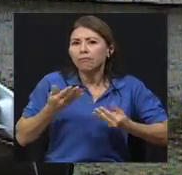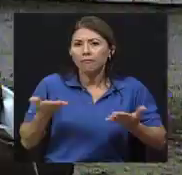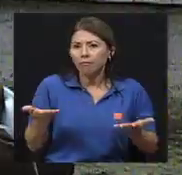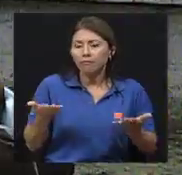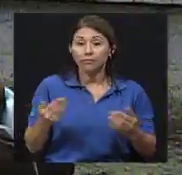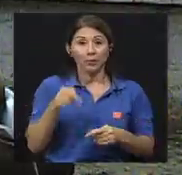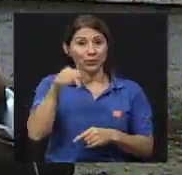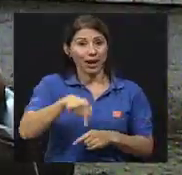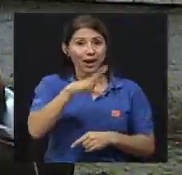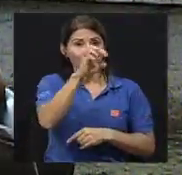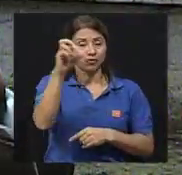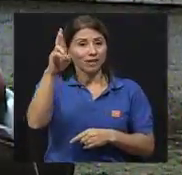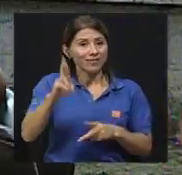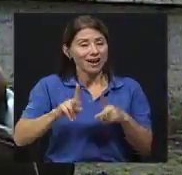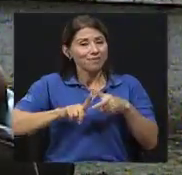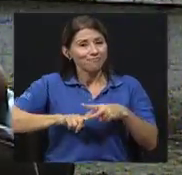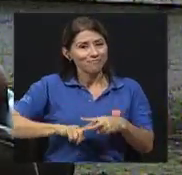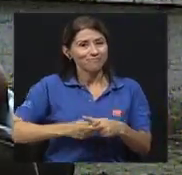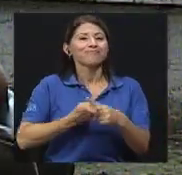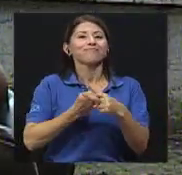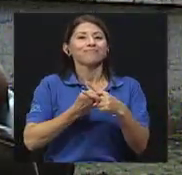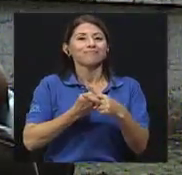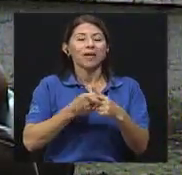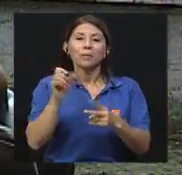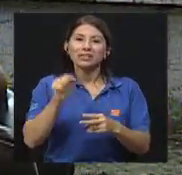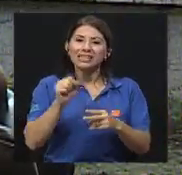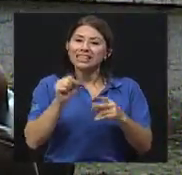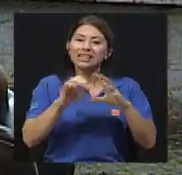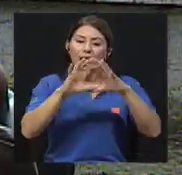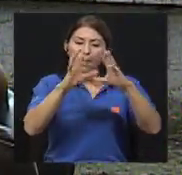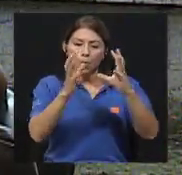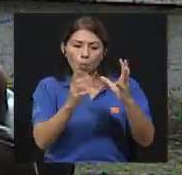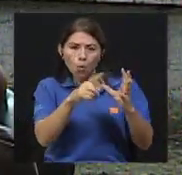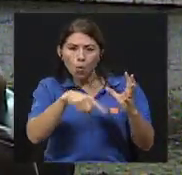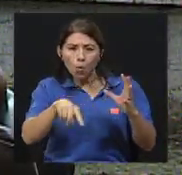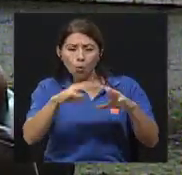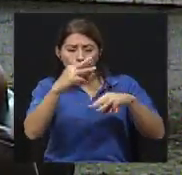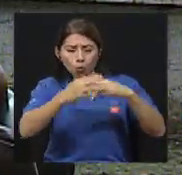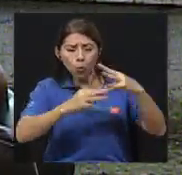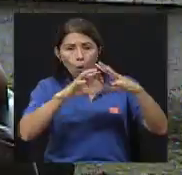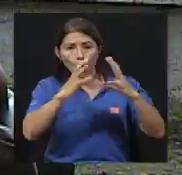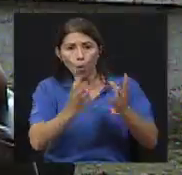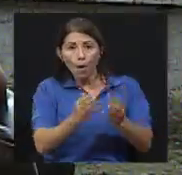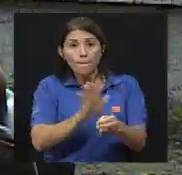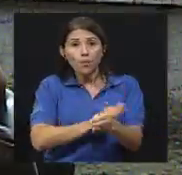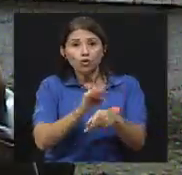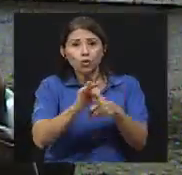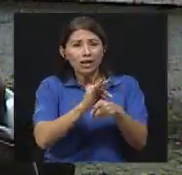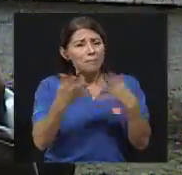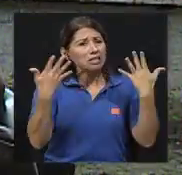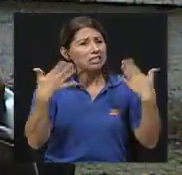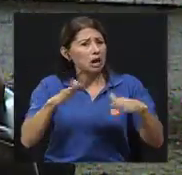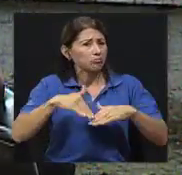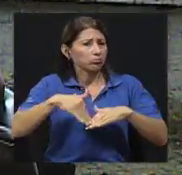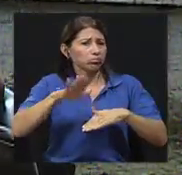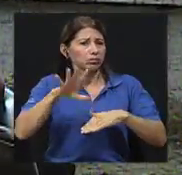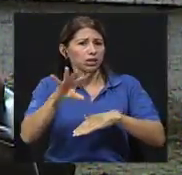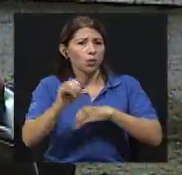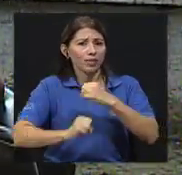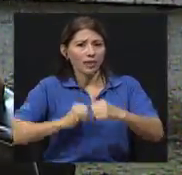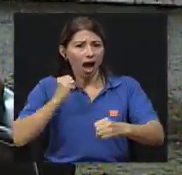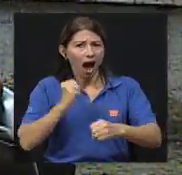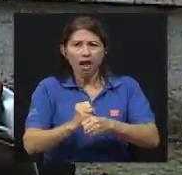Bueno, en Costa Rica está empezando, sí, la musicoterapia alrededor del mundo ya lleva más de 50 años, desde, digamos,